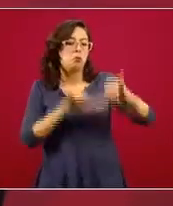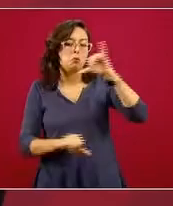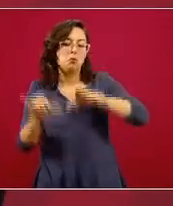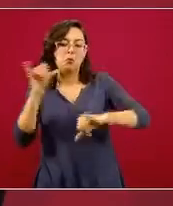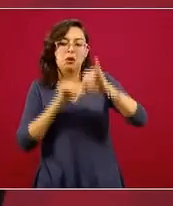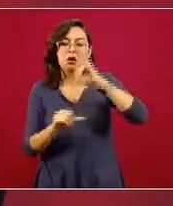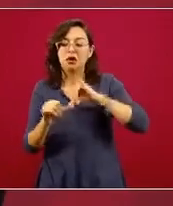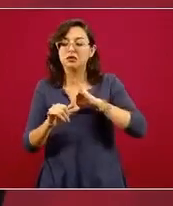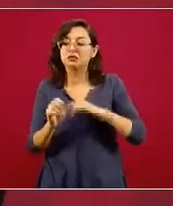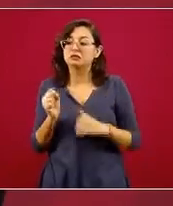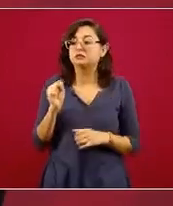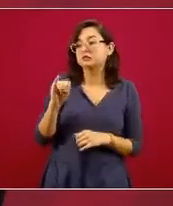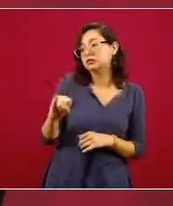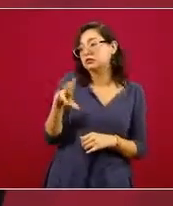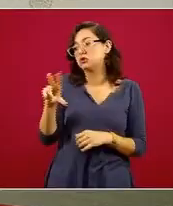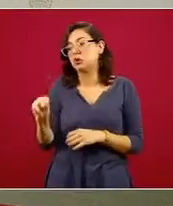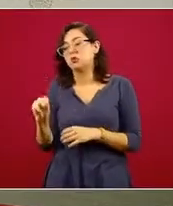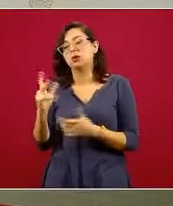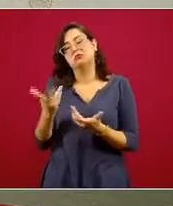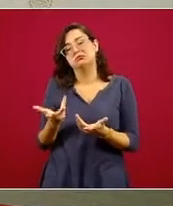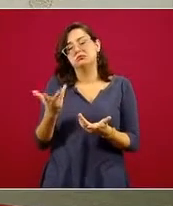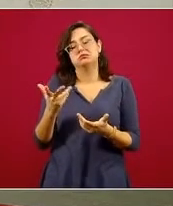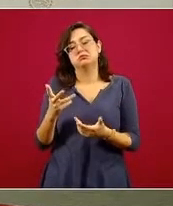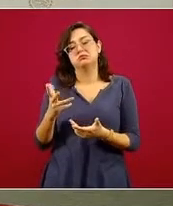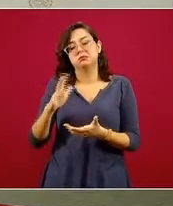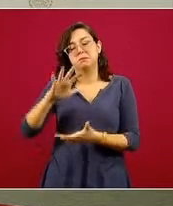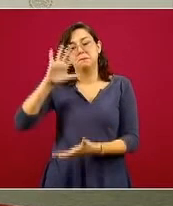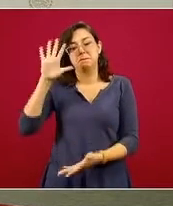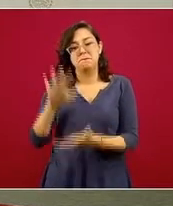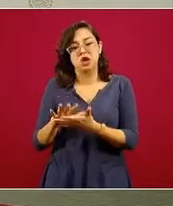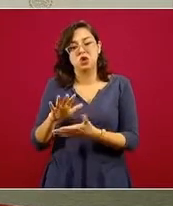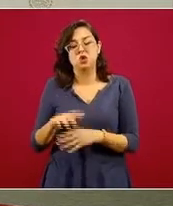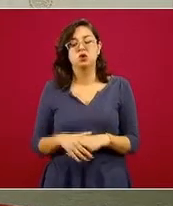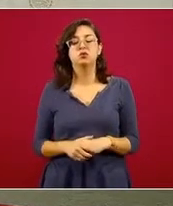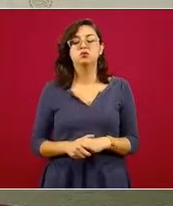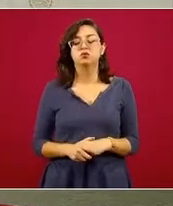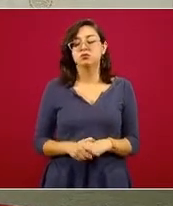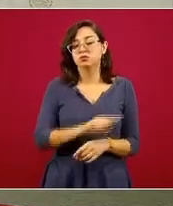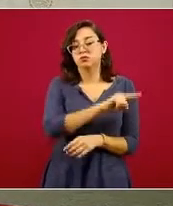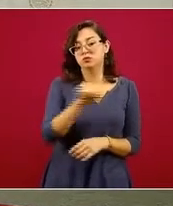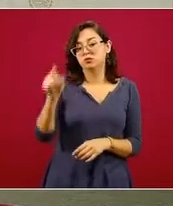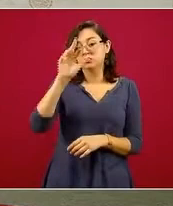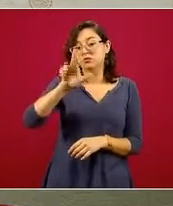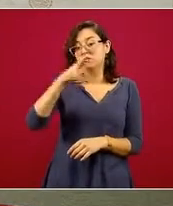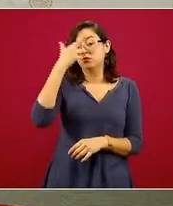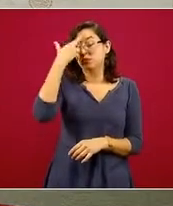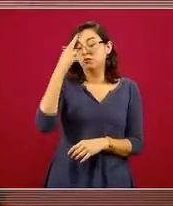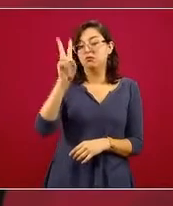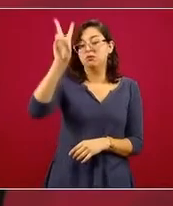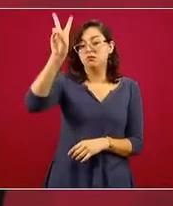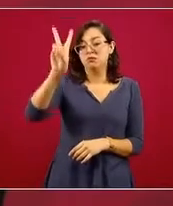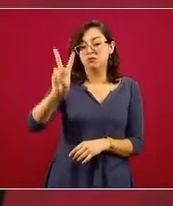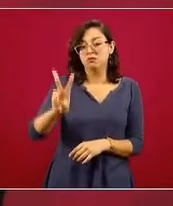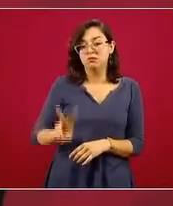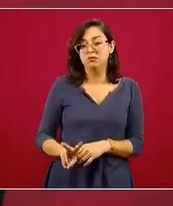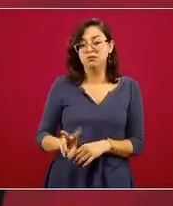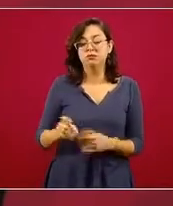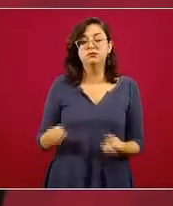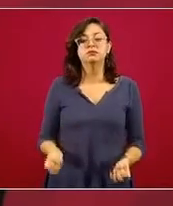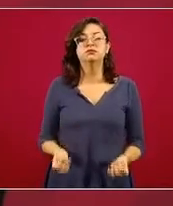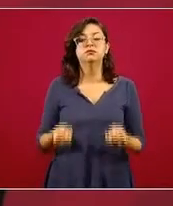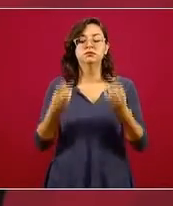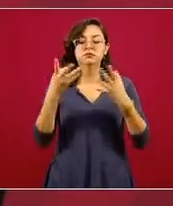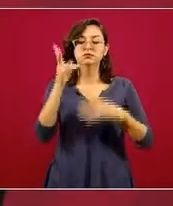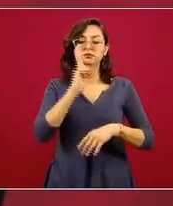probabilidad de que salgan positivas es menor. Recordarán, hoy no tocó, los viernes traemos una diapositiva del número de